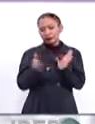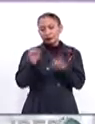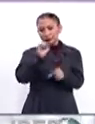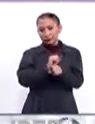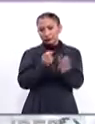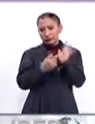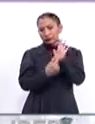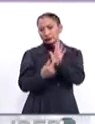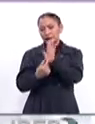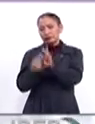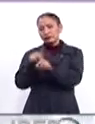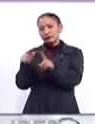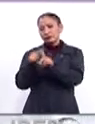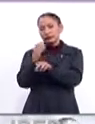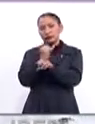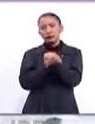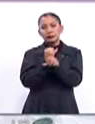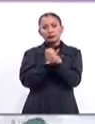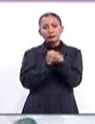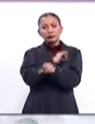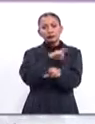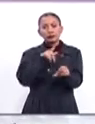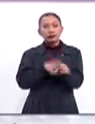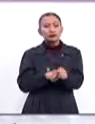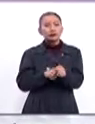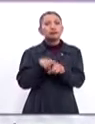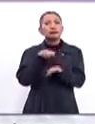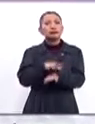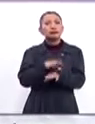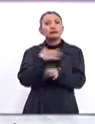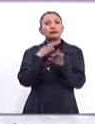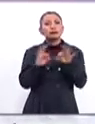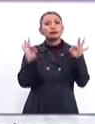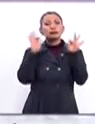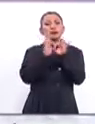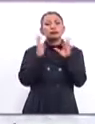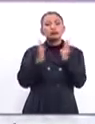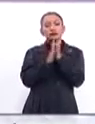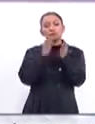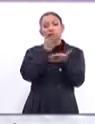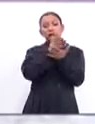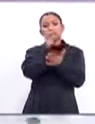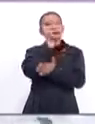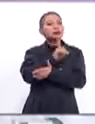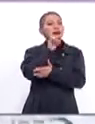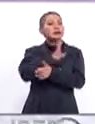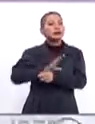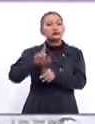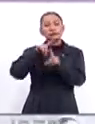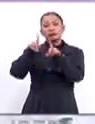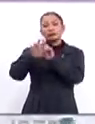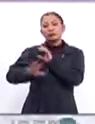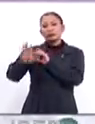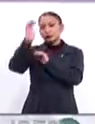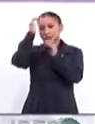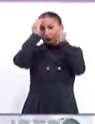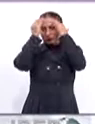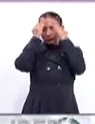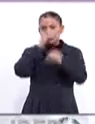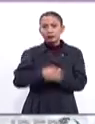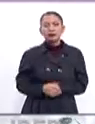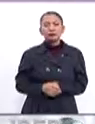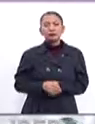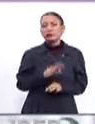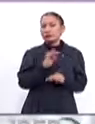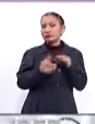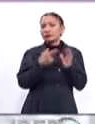esta semana le estaremos presentando una serie de reportajes especiales sobre la importancia de la participación femenina en los distintos campos del conocimiento.